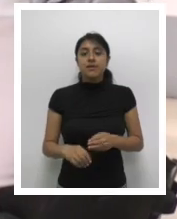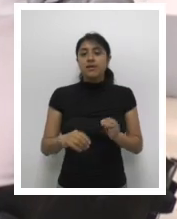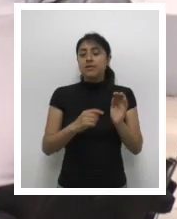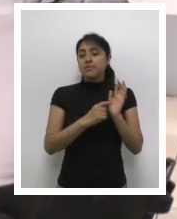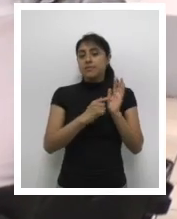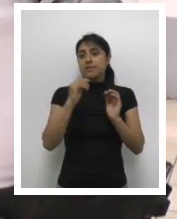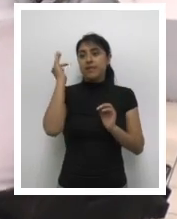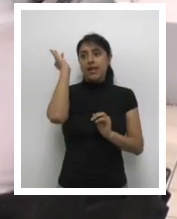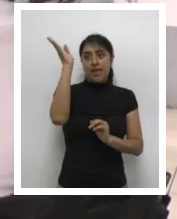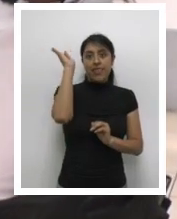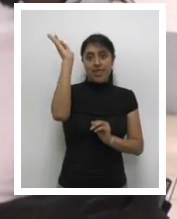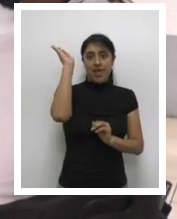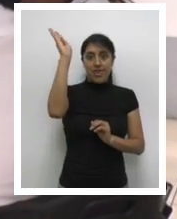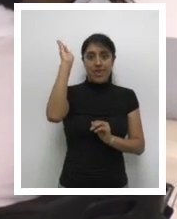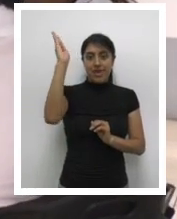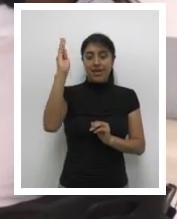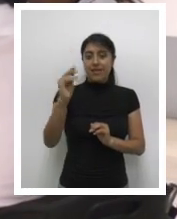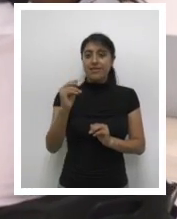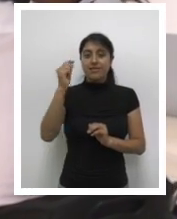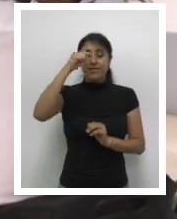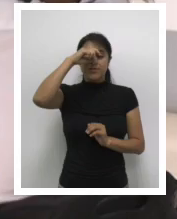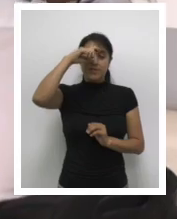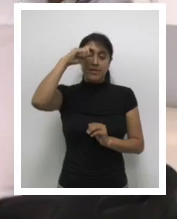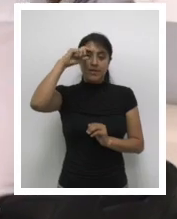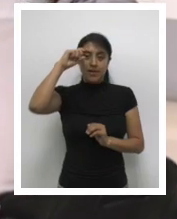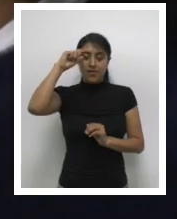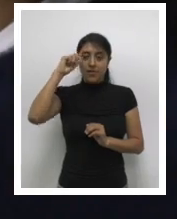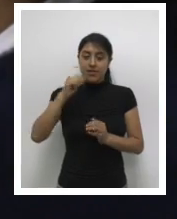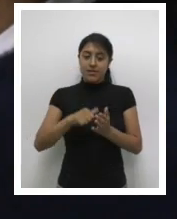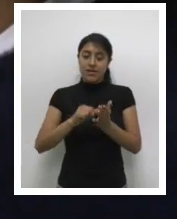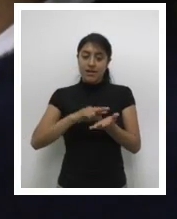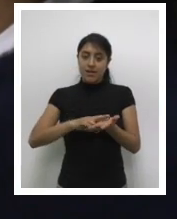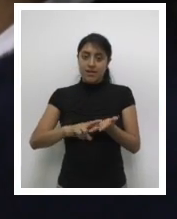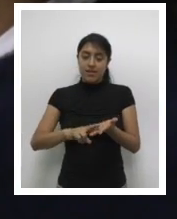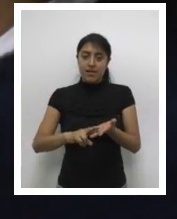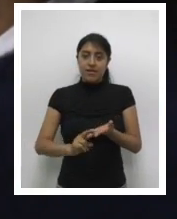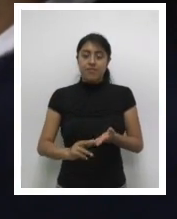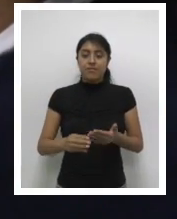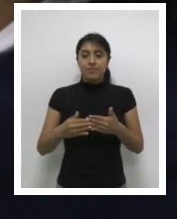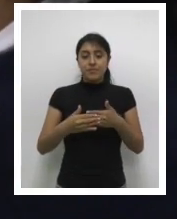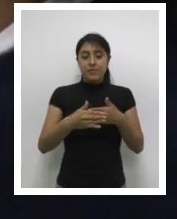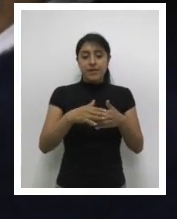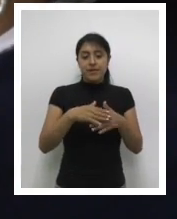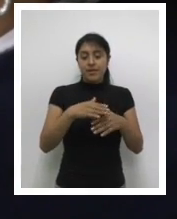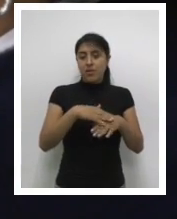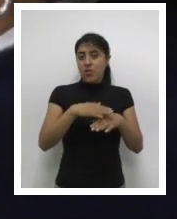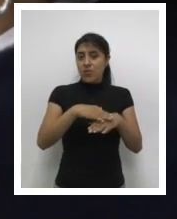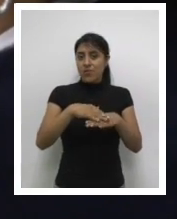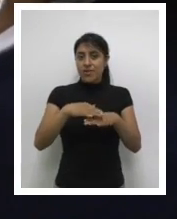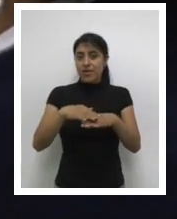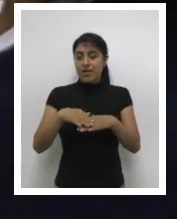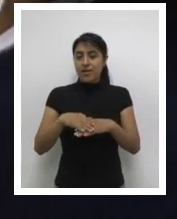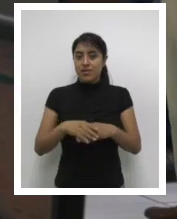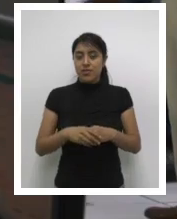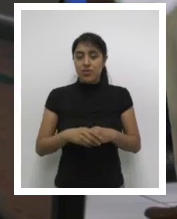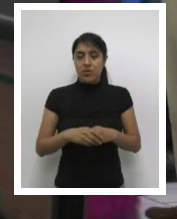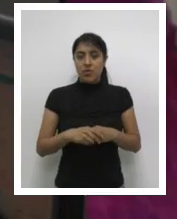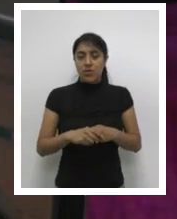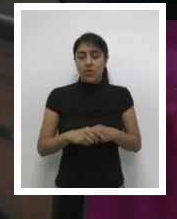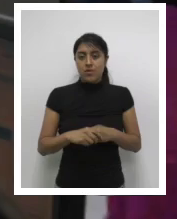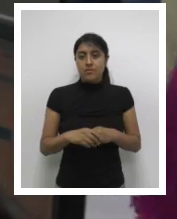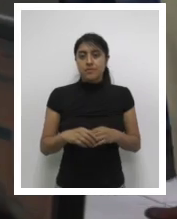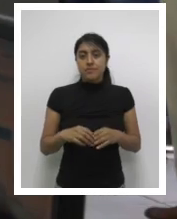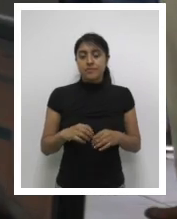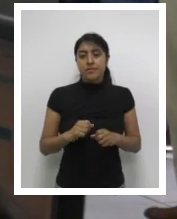sensibiliza constantemente al personal que a diario mantiene contacto directo con las personas en general. Por ejemplo,